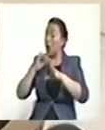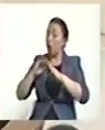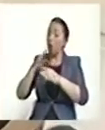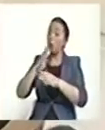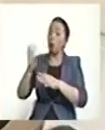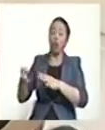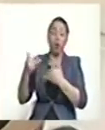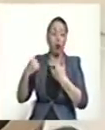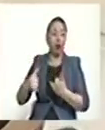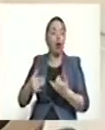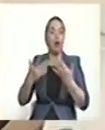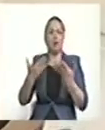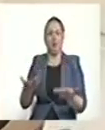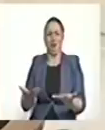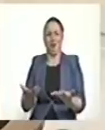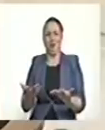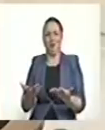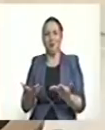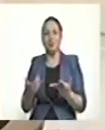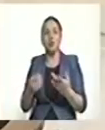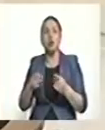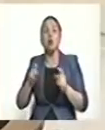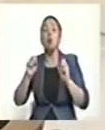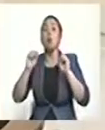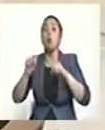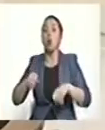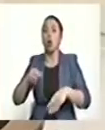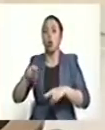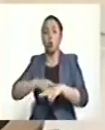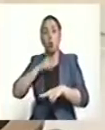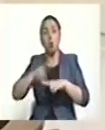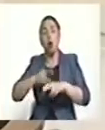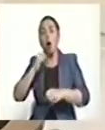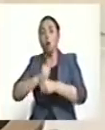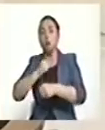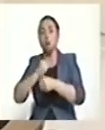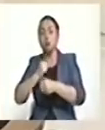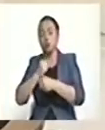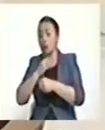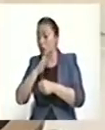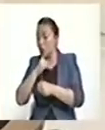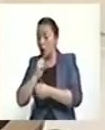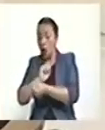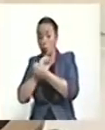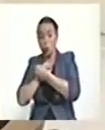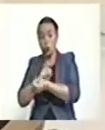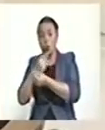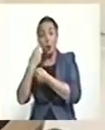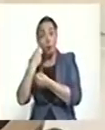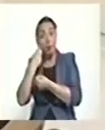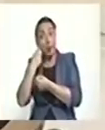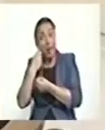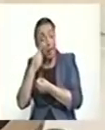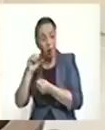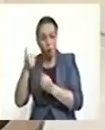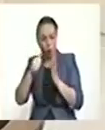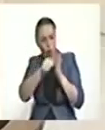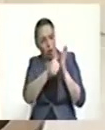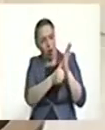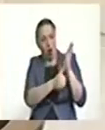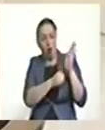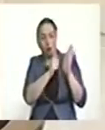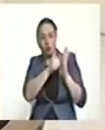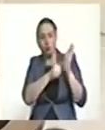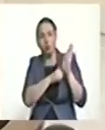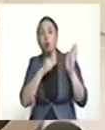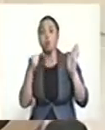recibiendo las penas pueden seguir ejerciendo sus cargos. Porque, oíganme muy bien, en otros artículos aquí